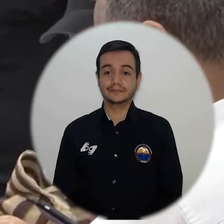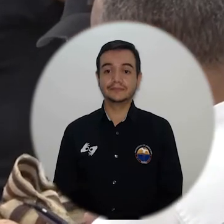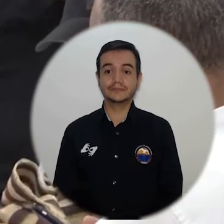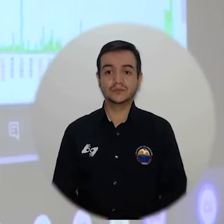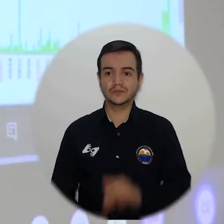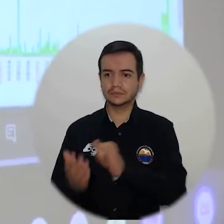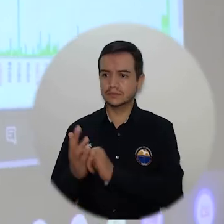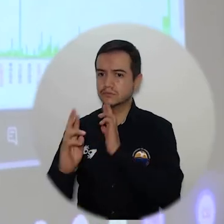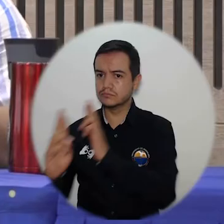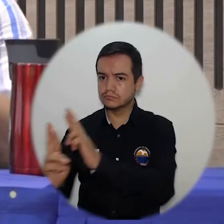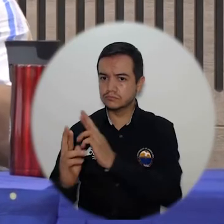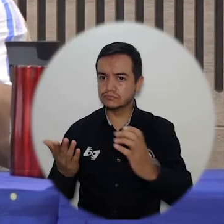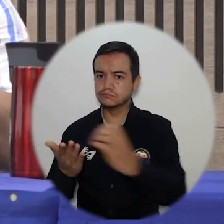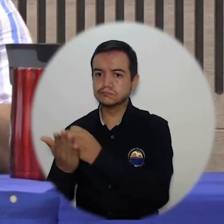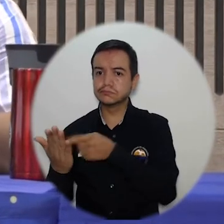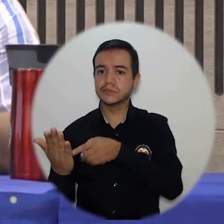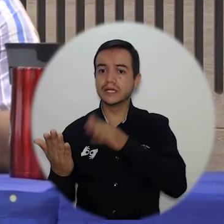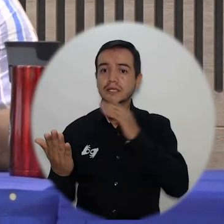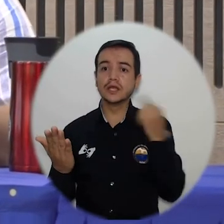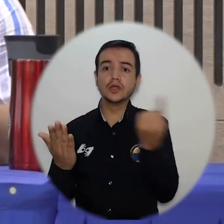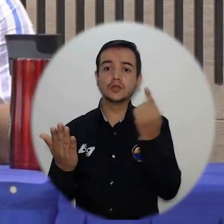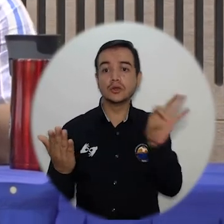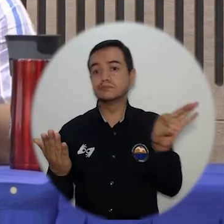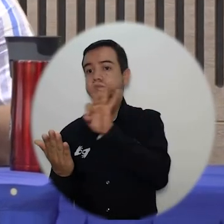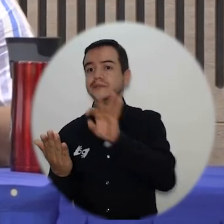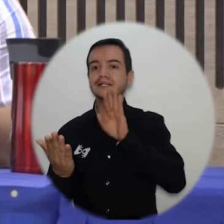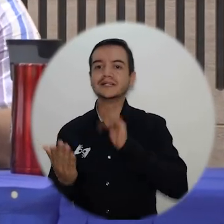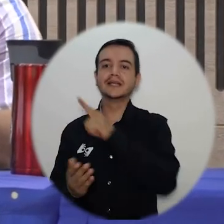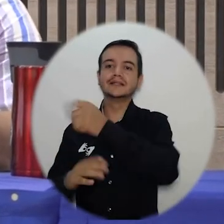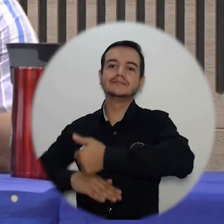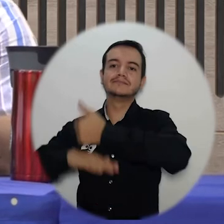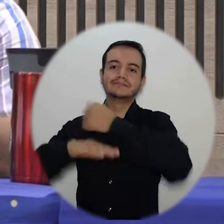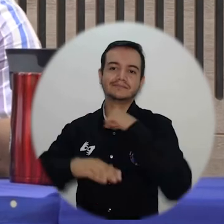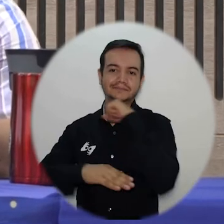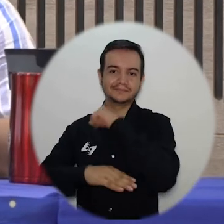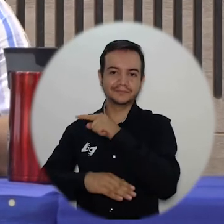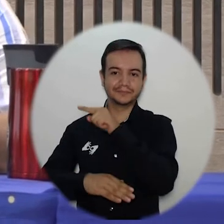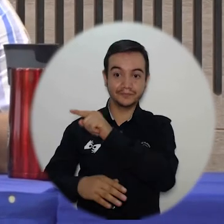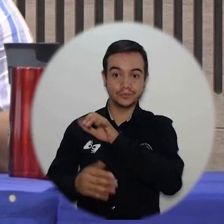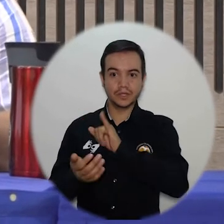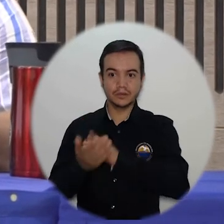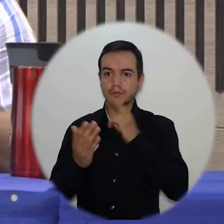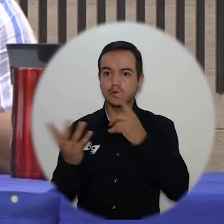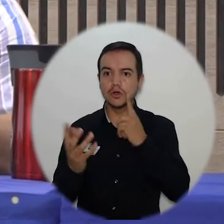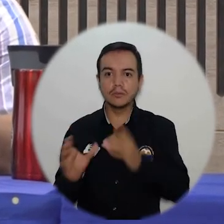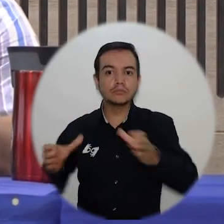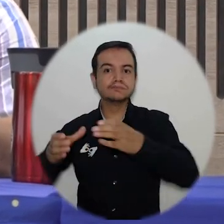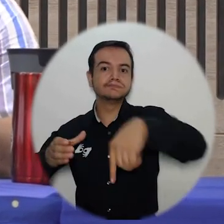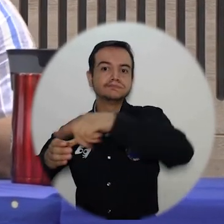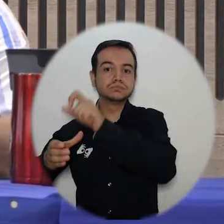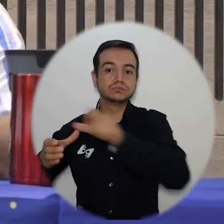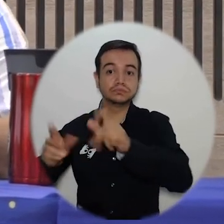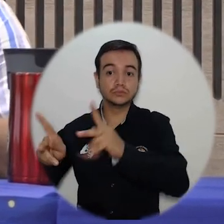En atención a los resultados, solamente el doctor Pablo Vera Salazar logró el mínimo de votos definidos tanto en el estamento de estudiantes